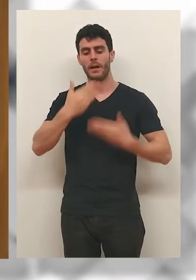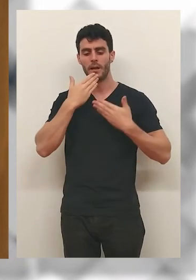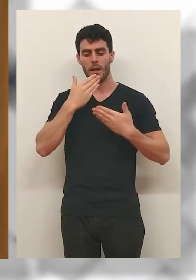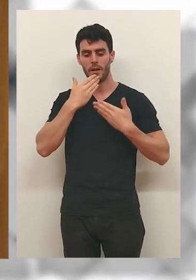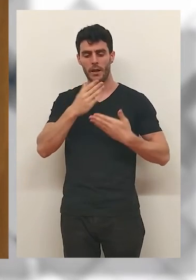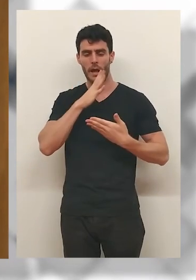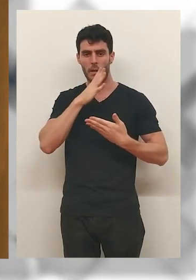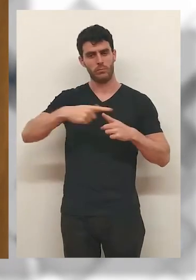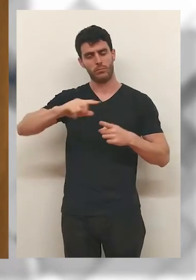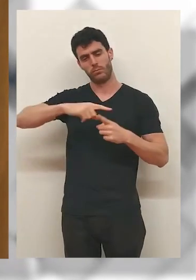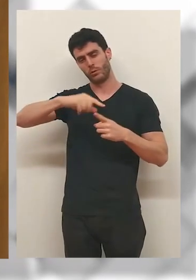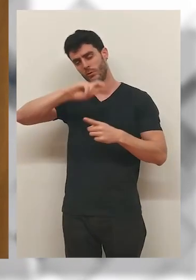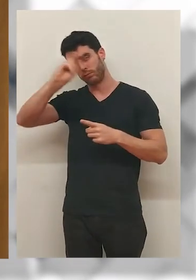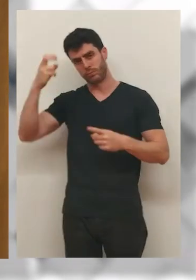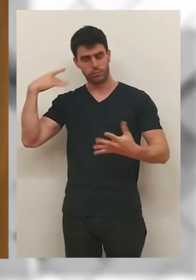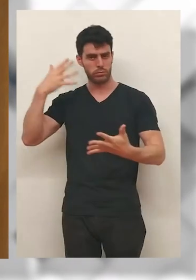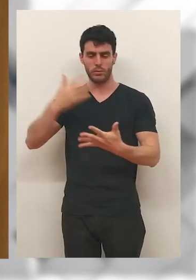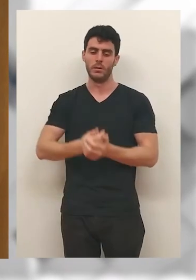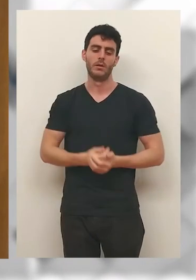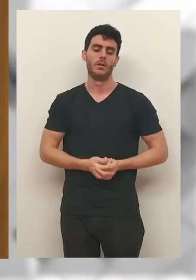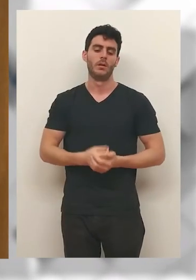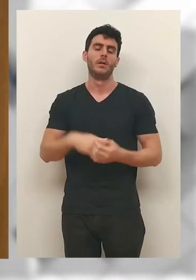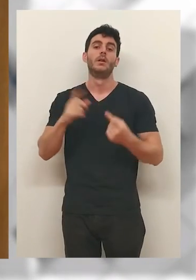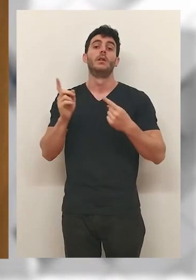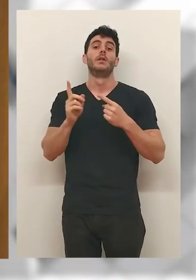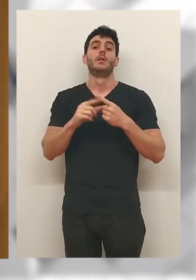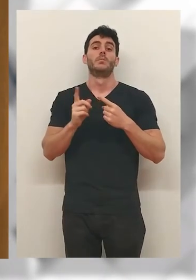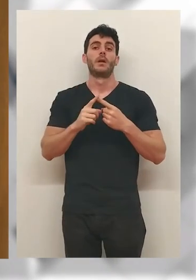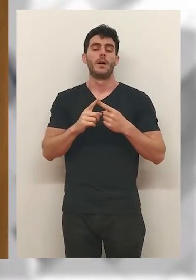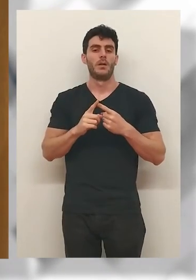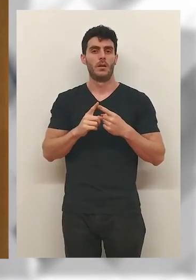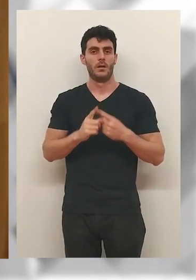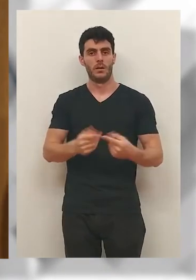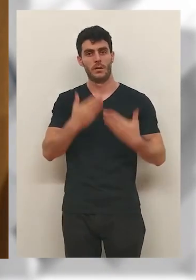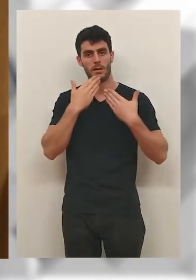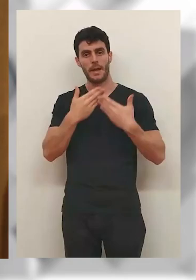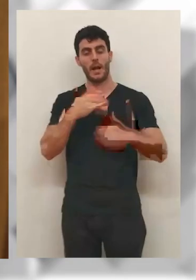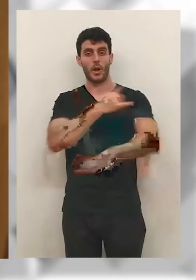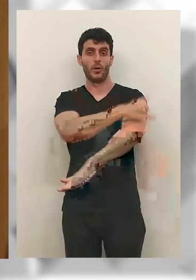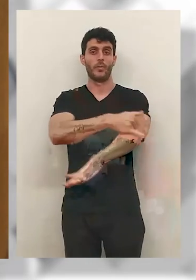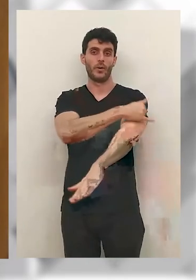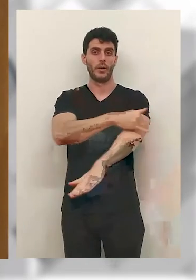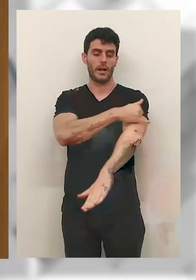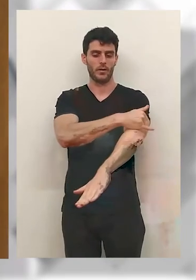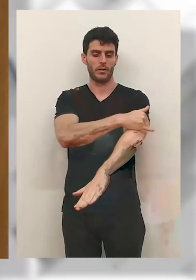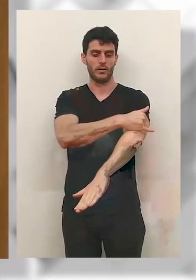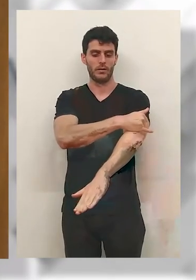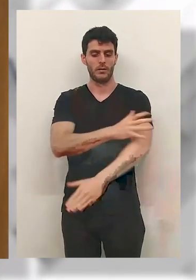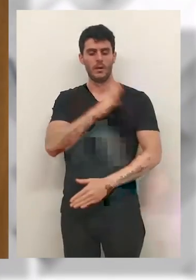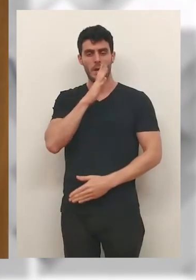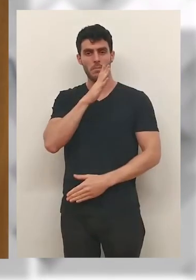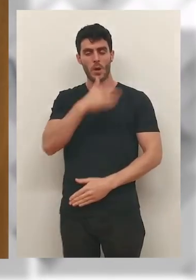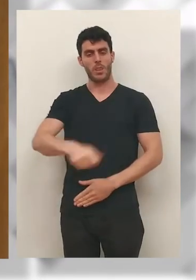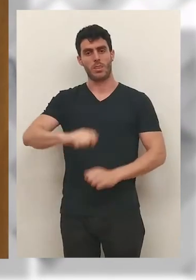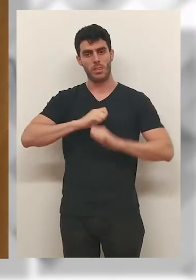sentir feliz y agradecida por muchas cosas. En primer lugar, mi más profundo agradecimiento